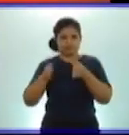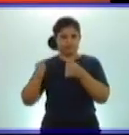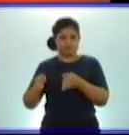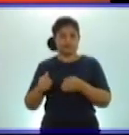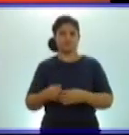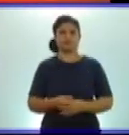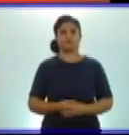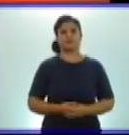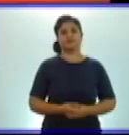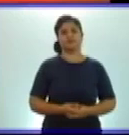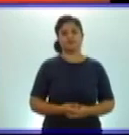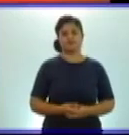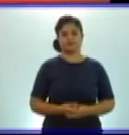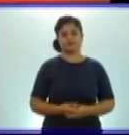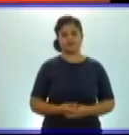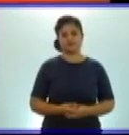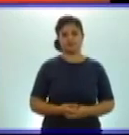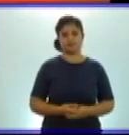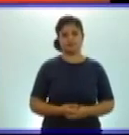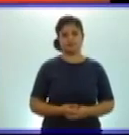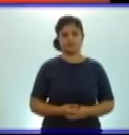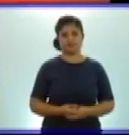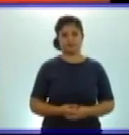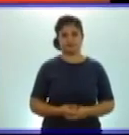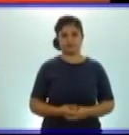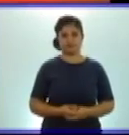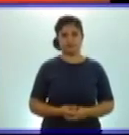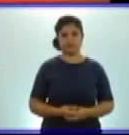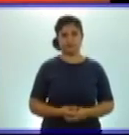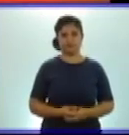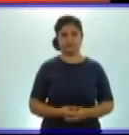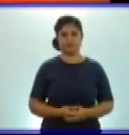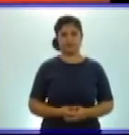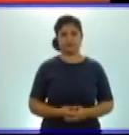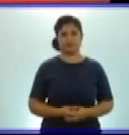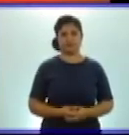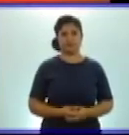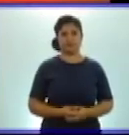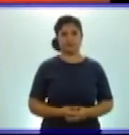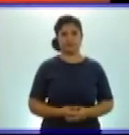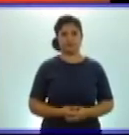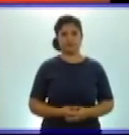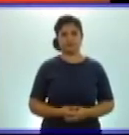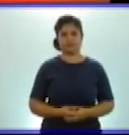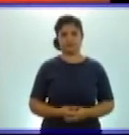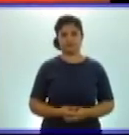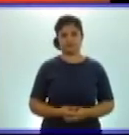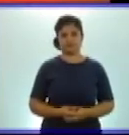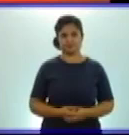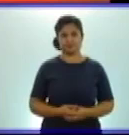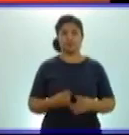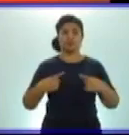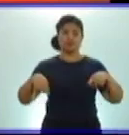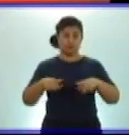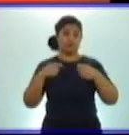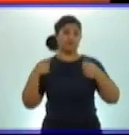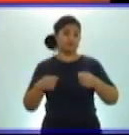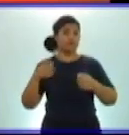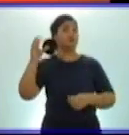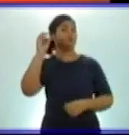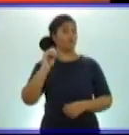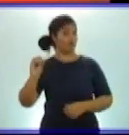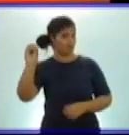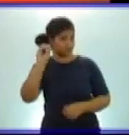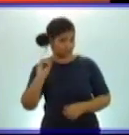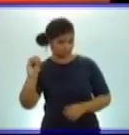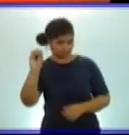el siguiente inciso, el mayor número de cuatro lugares y el último inciso de este ejercicio, el